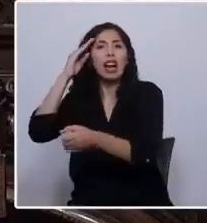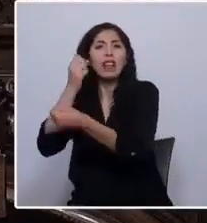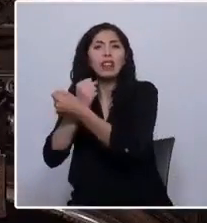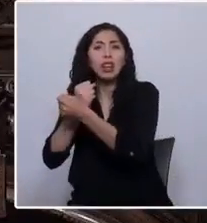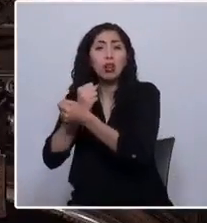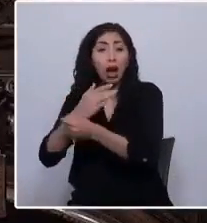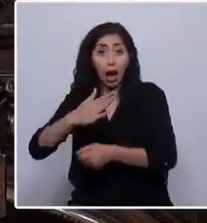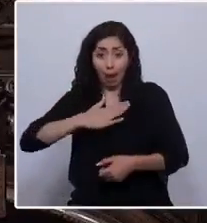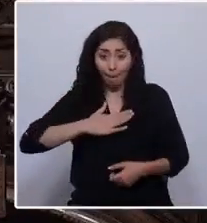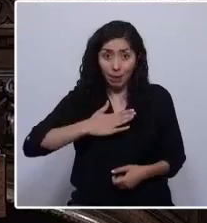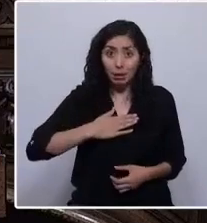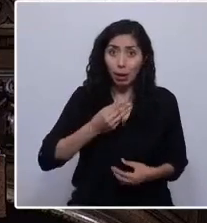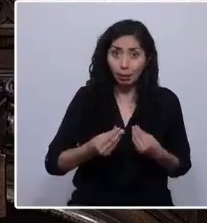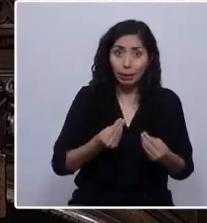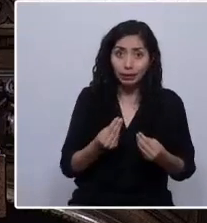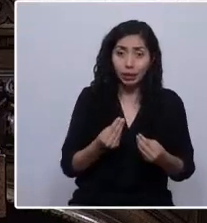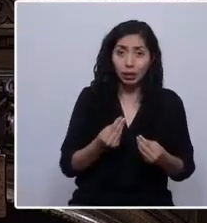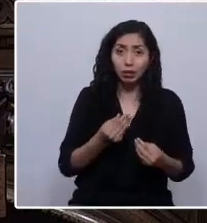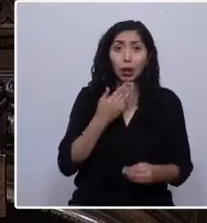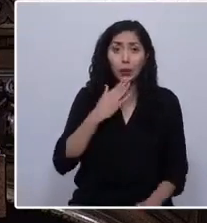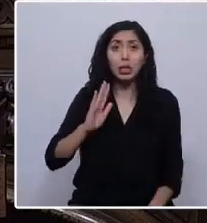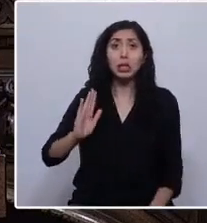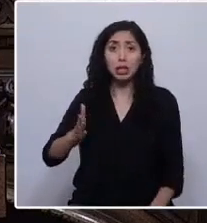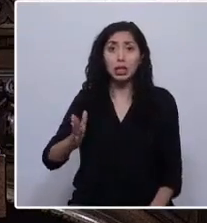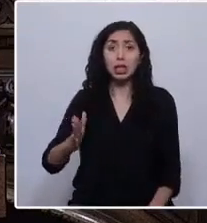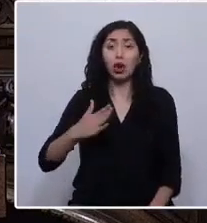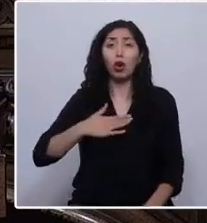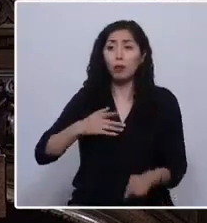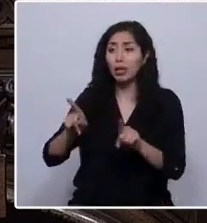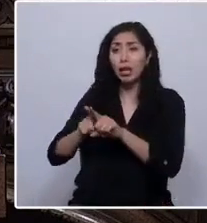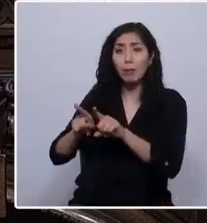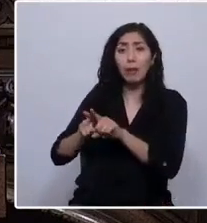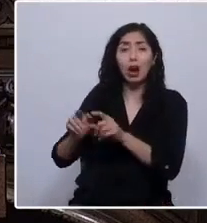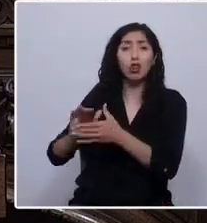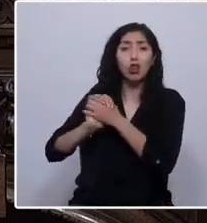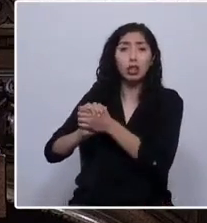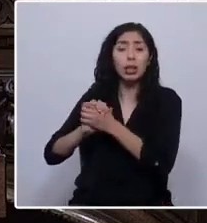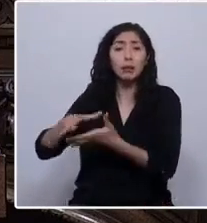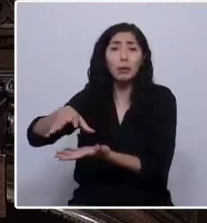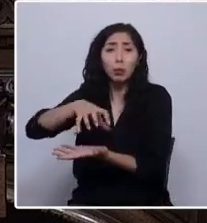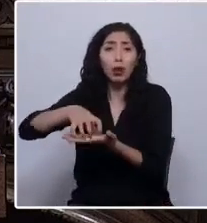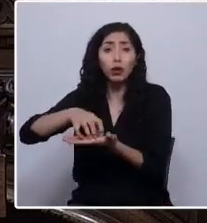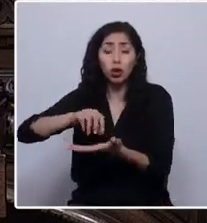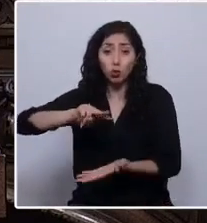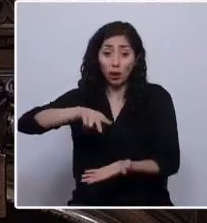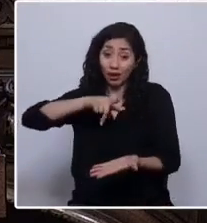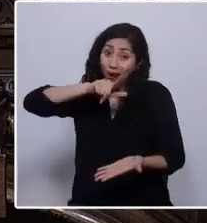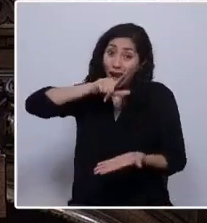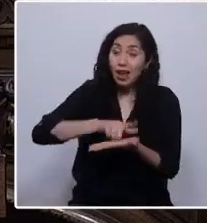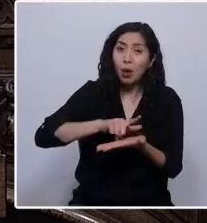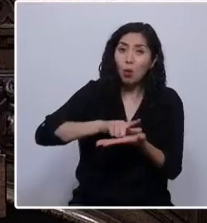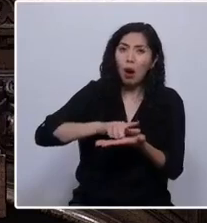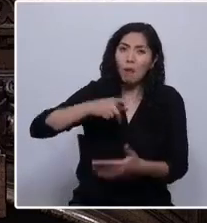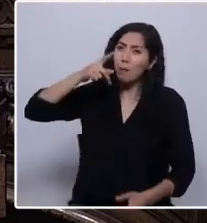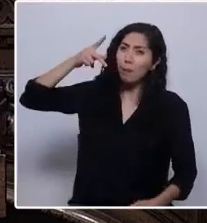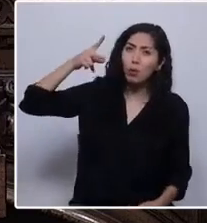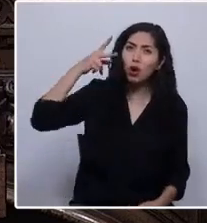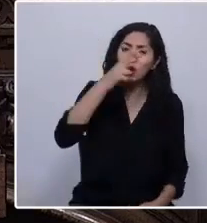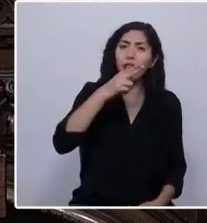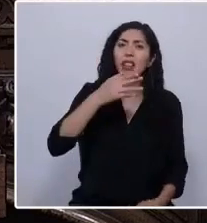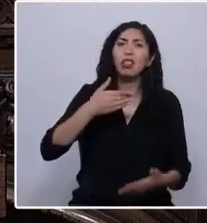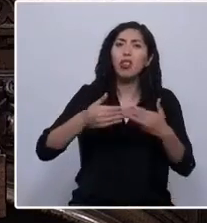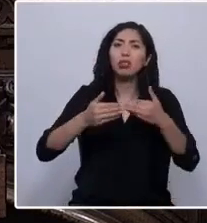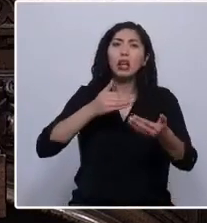ocurrió a mí y aún sigue ocurriendo con mis hermanos de mi pueblo. Nuestra lengua autóctona fue prohibida en las